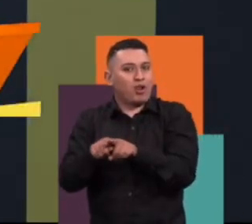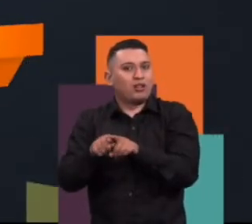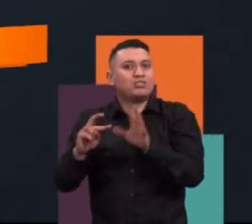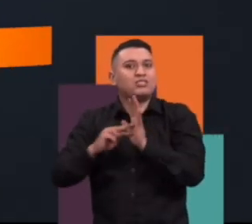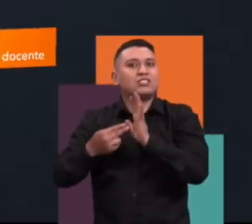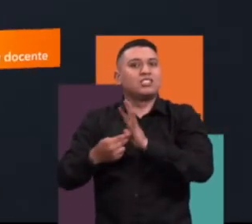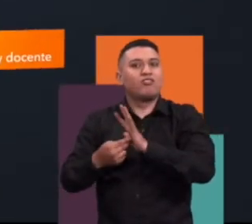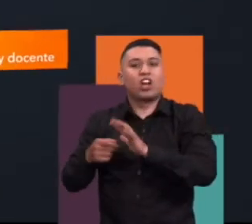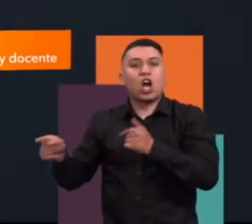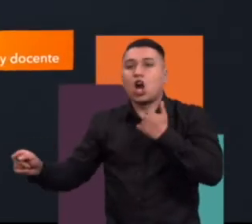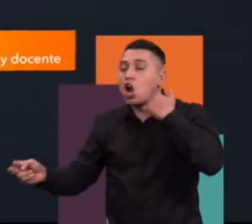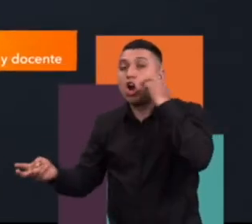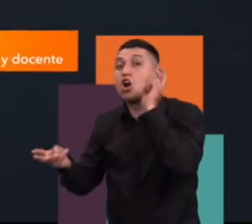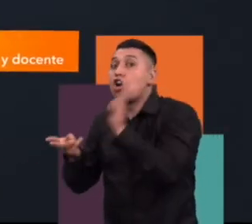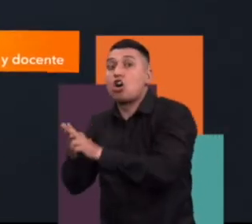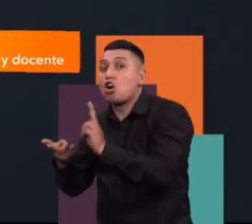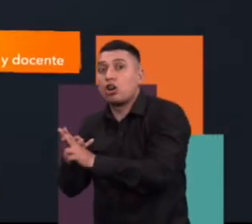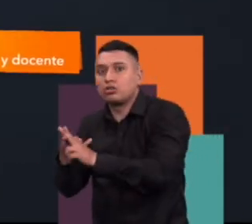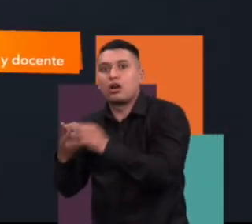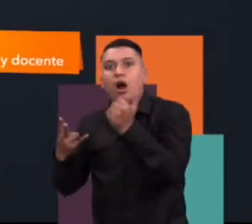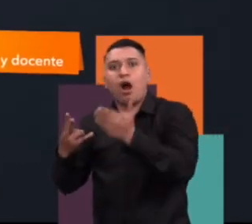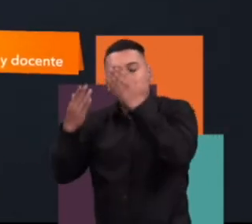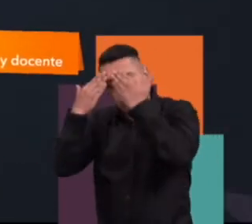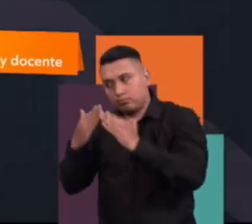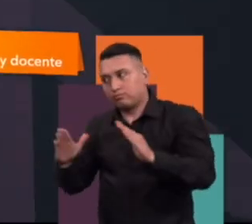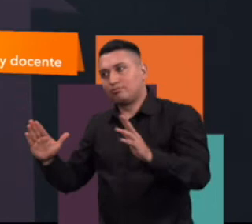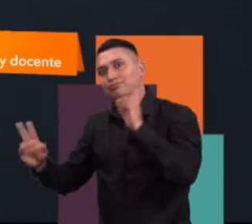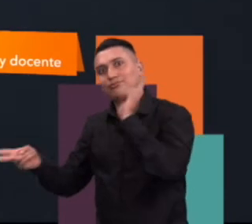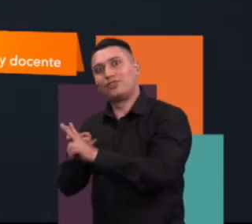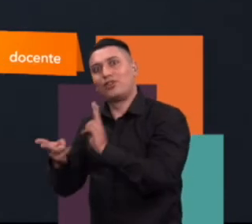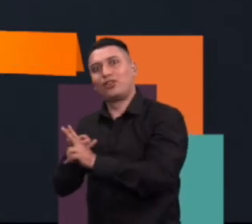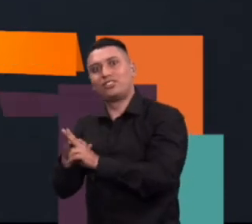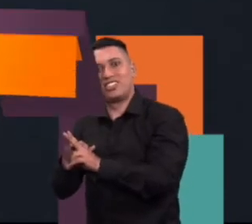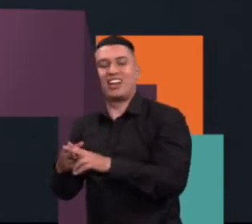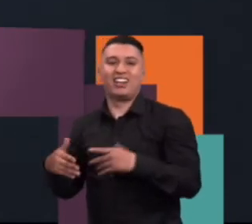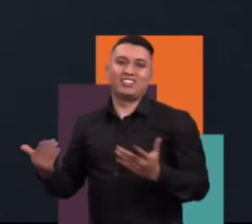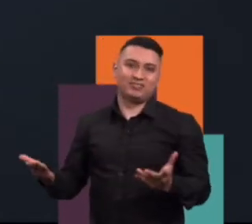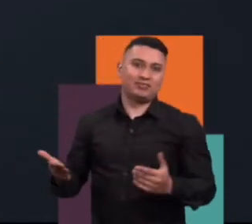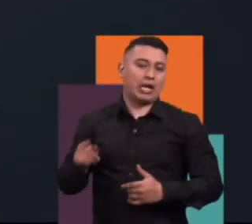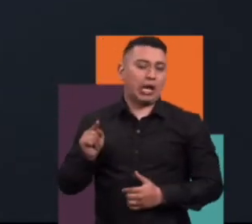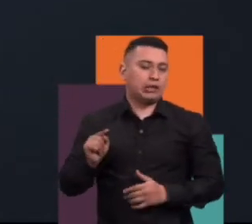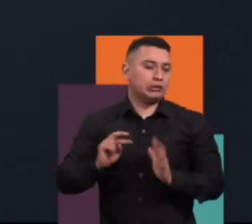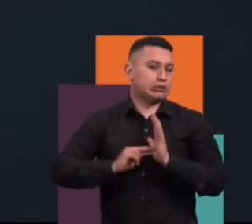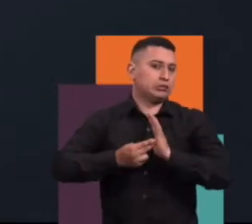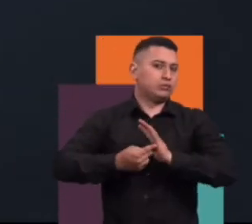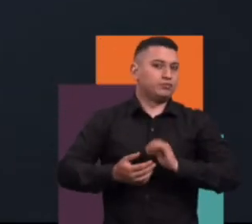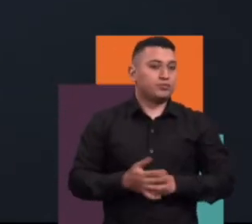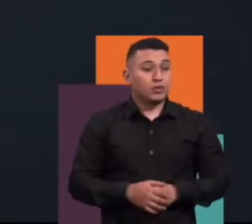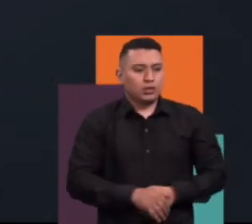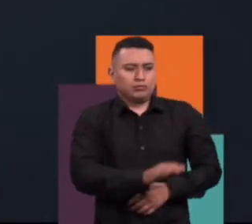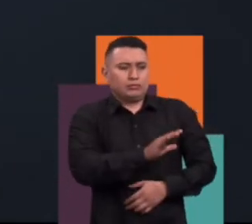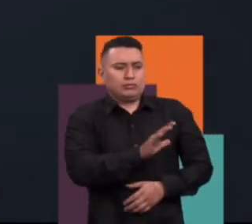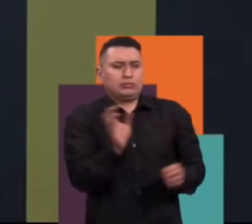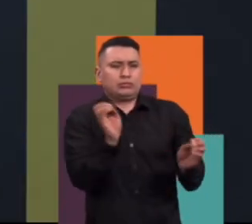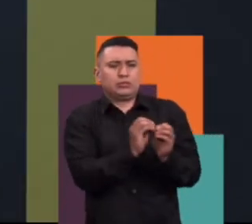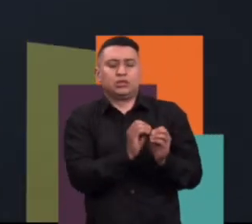solamente el desconocimiento de lo geográficamente aislado. Yo quisiera también un poco,